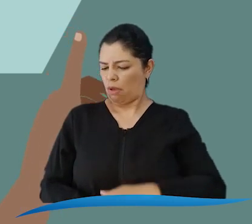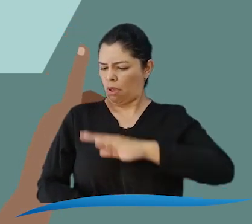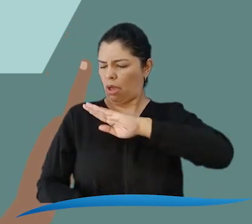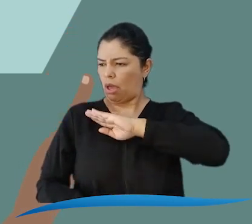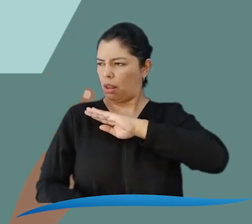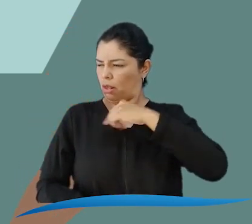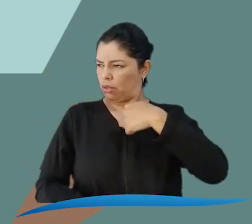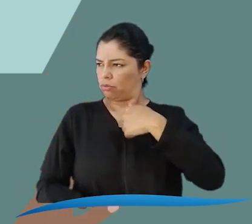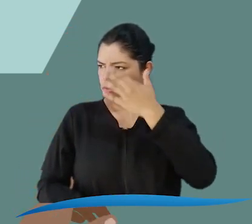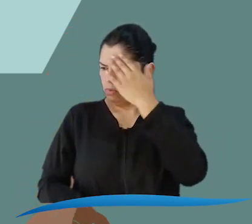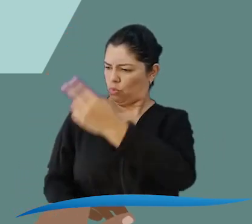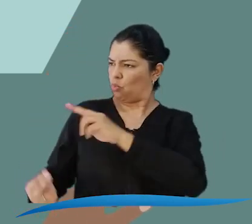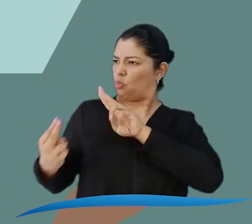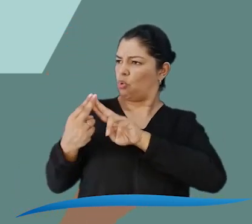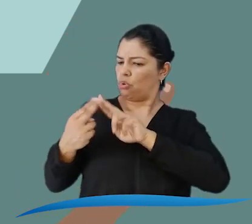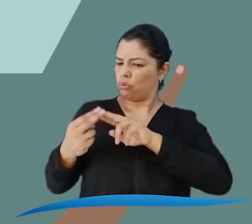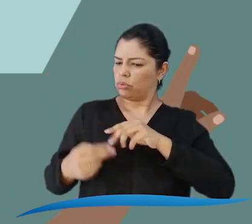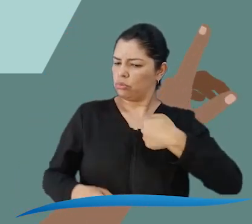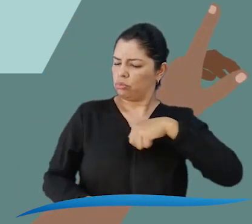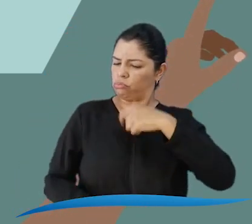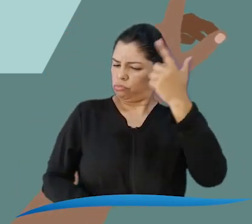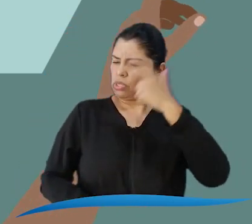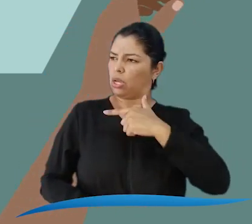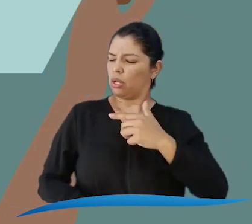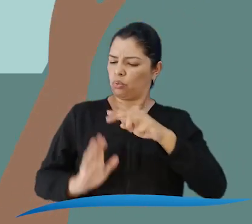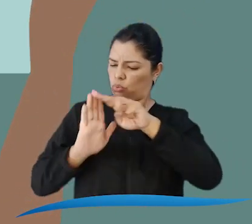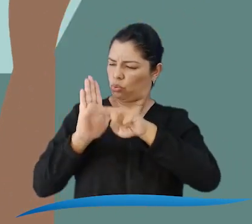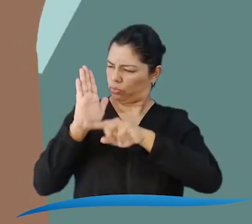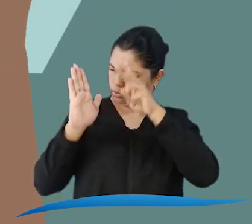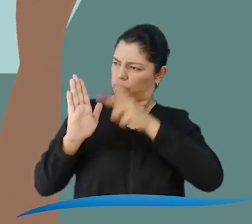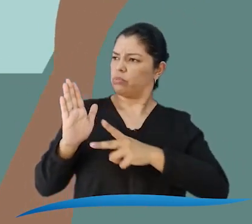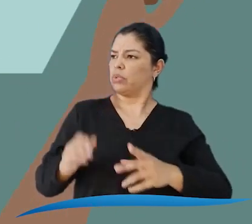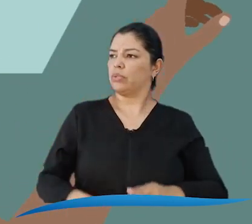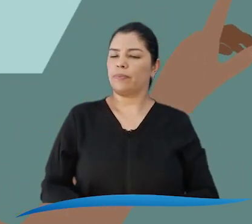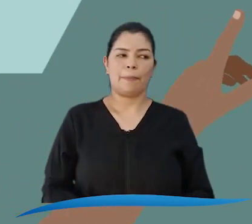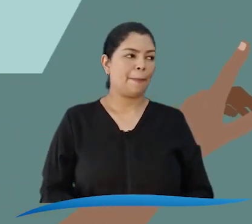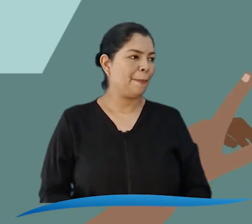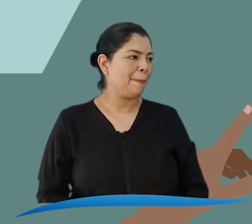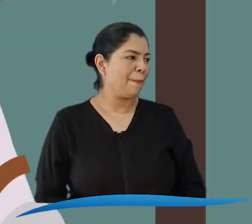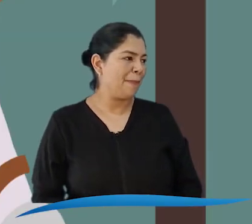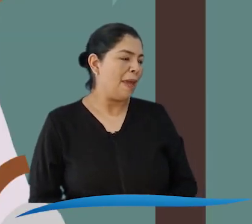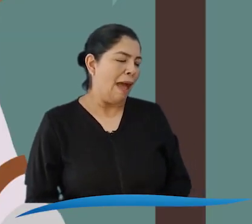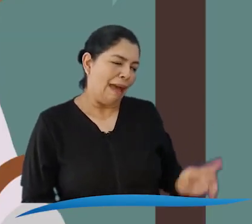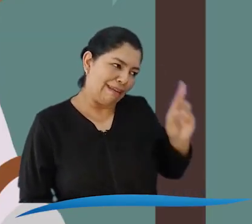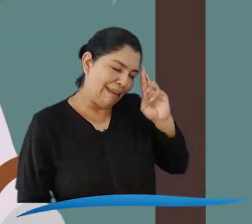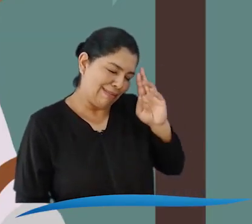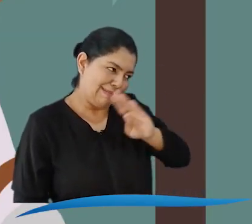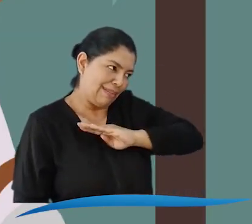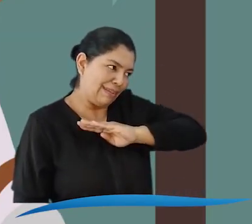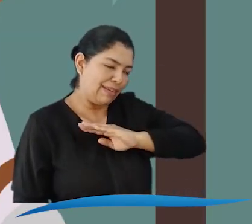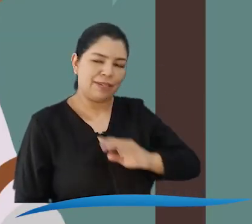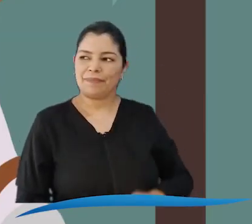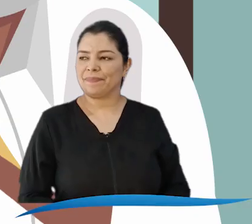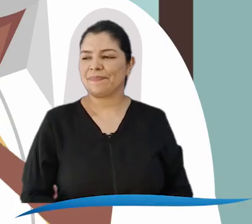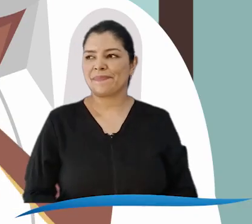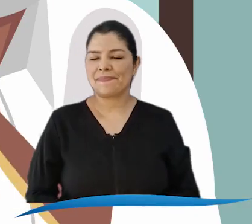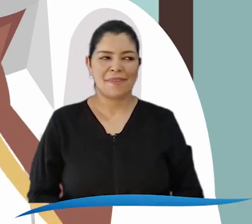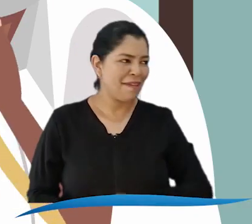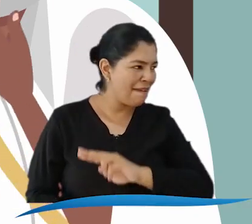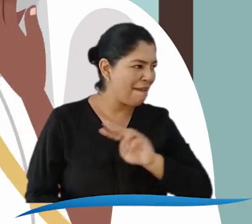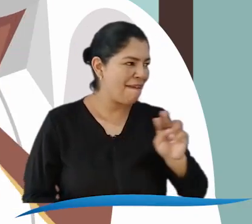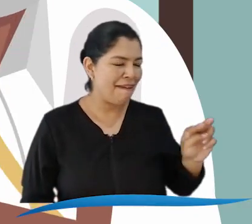Usted más que nadie sabe que en mi alcaldía somos gente seria y respetuosa de las normatividades. Tiene razón, alcalde.